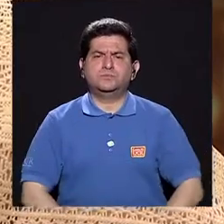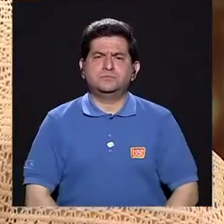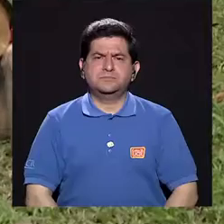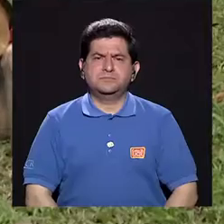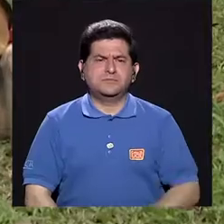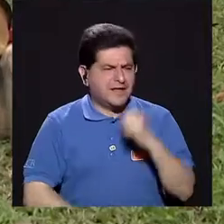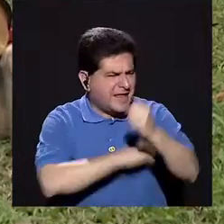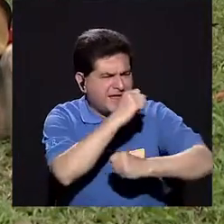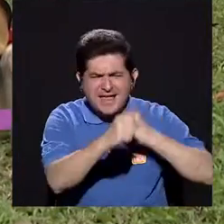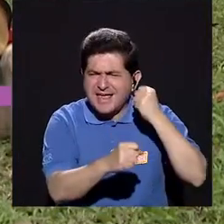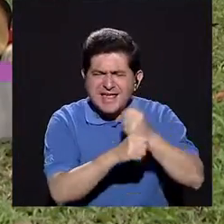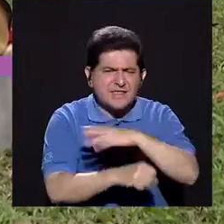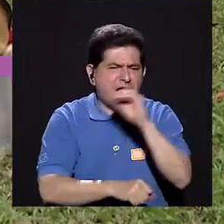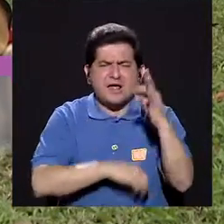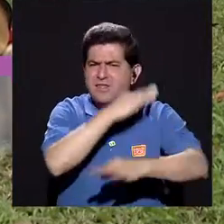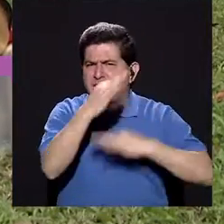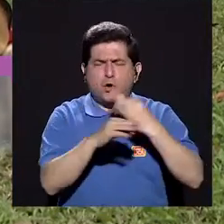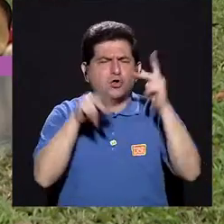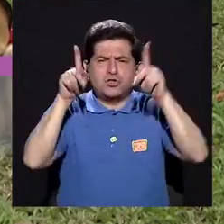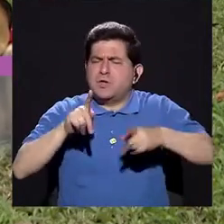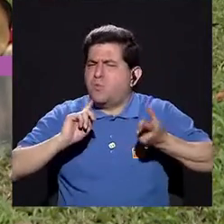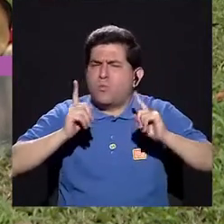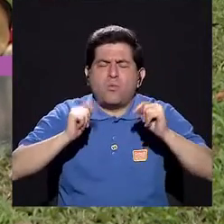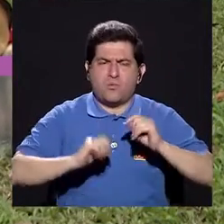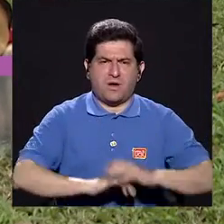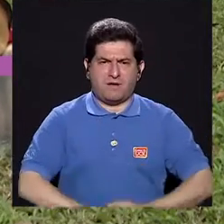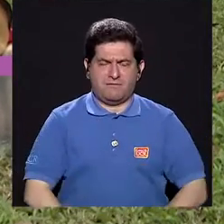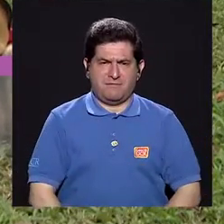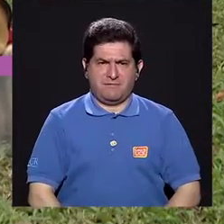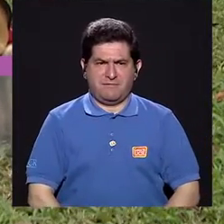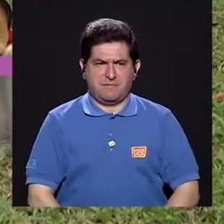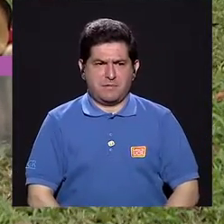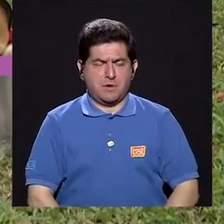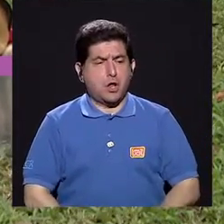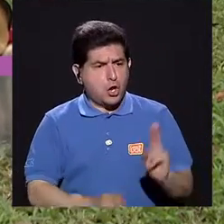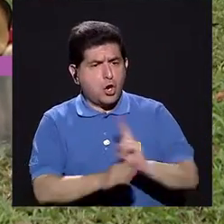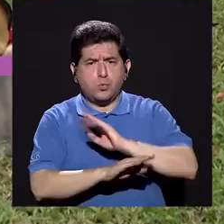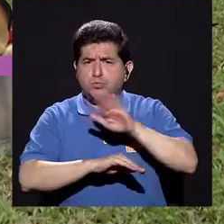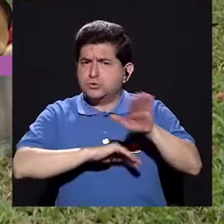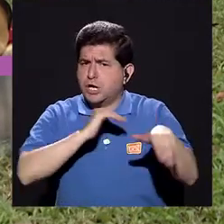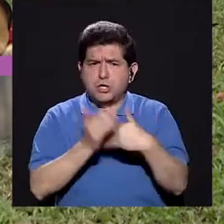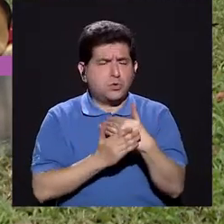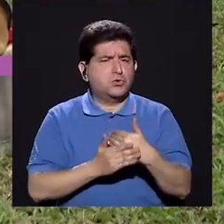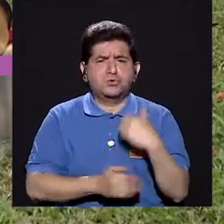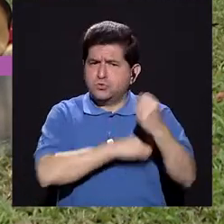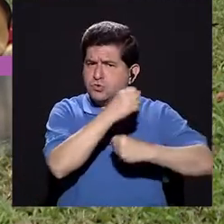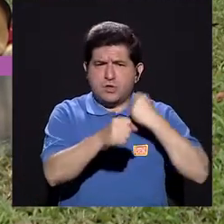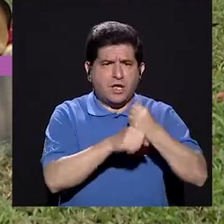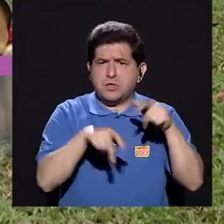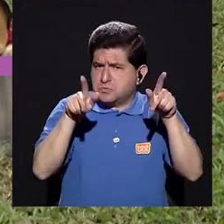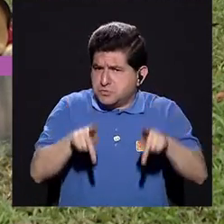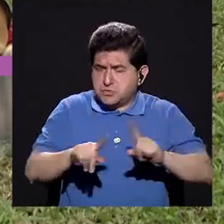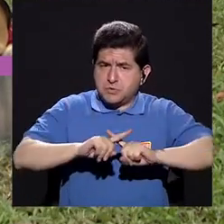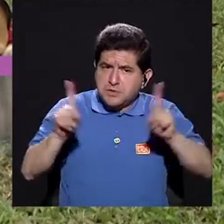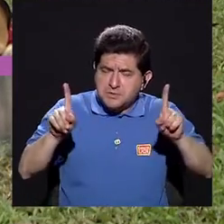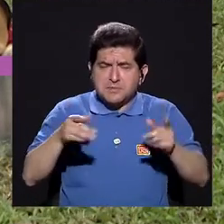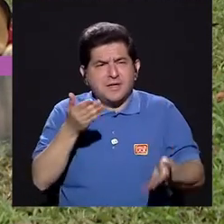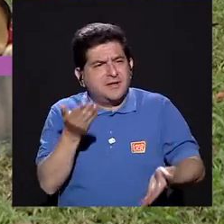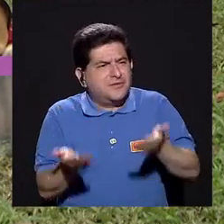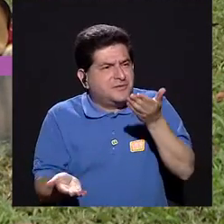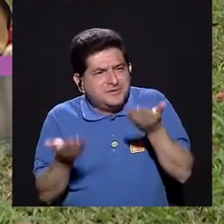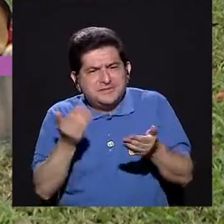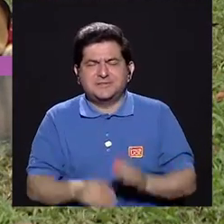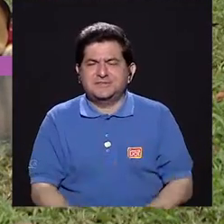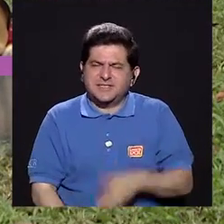¿Para qué edades? ¿Para qué tipo de personas? Se puede usar con cualquier edad, pero es más